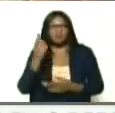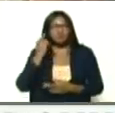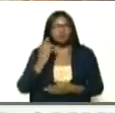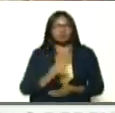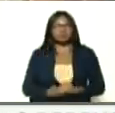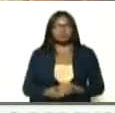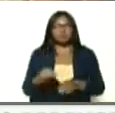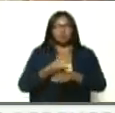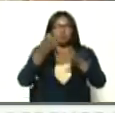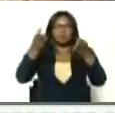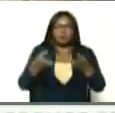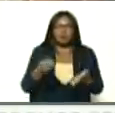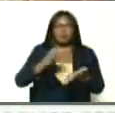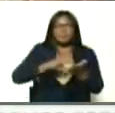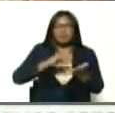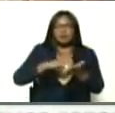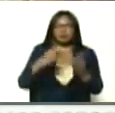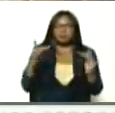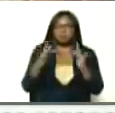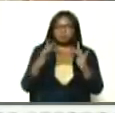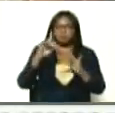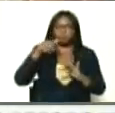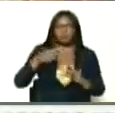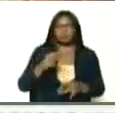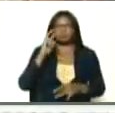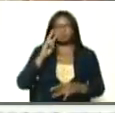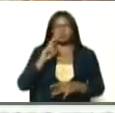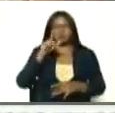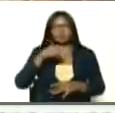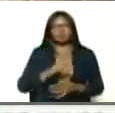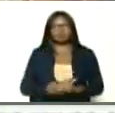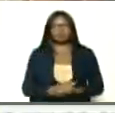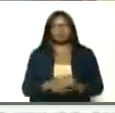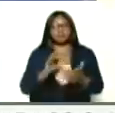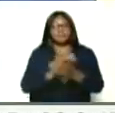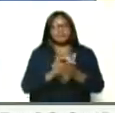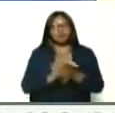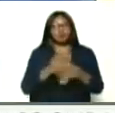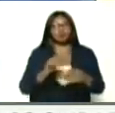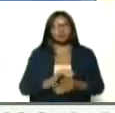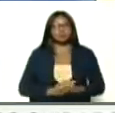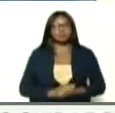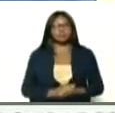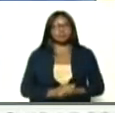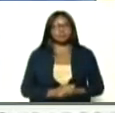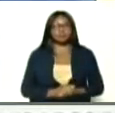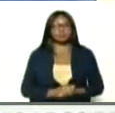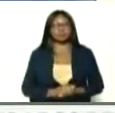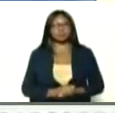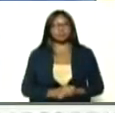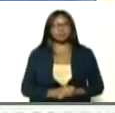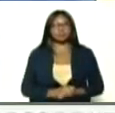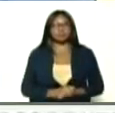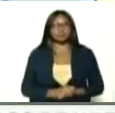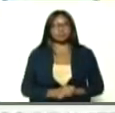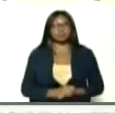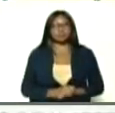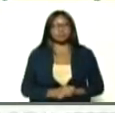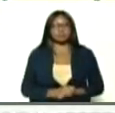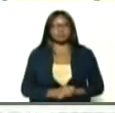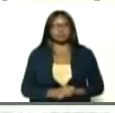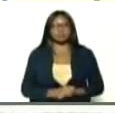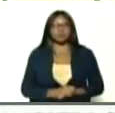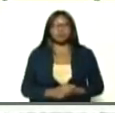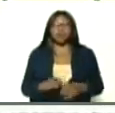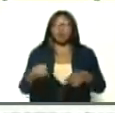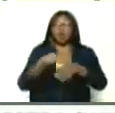gobernador de Miranda, allá lo veo, compañero Héctor Rodríguez, el gobernador García